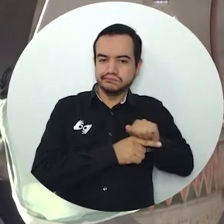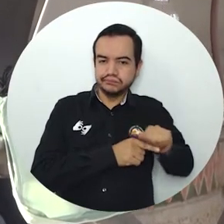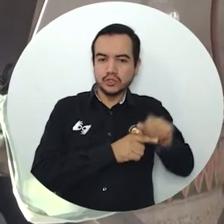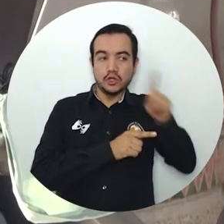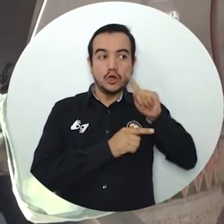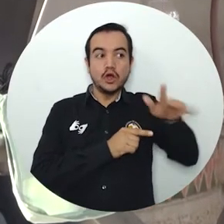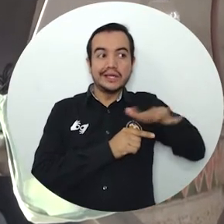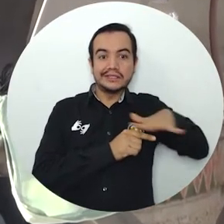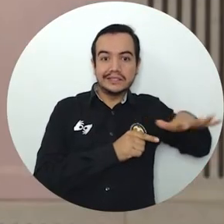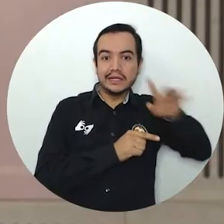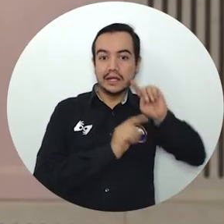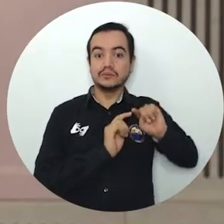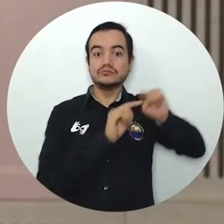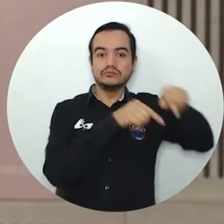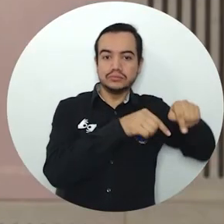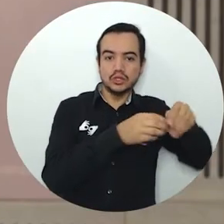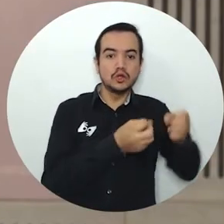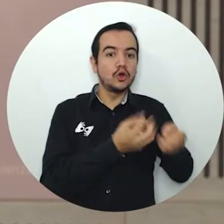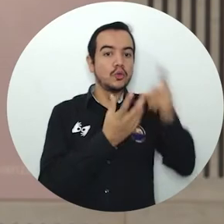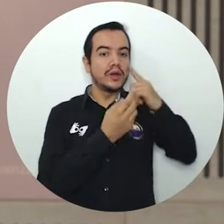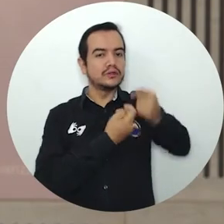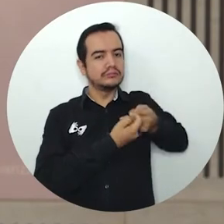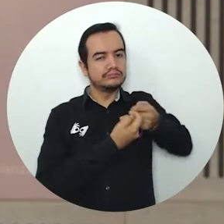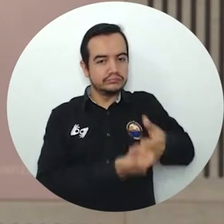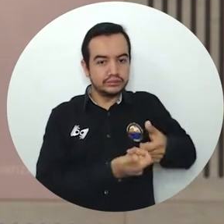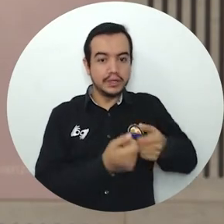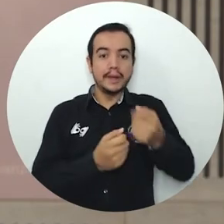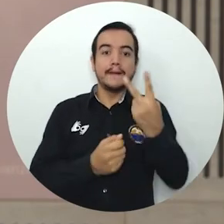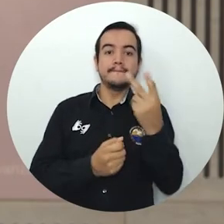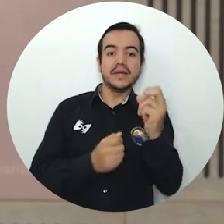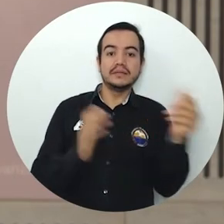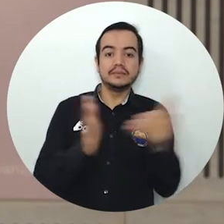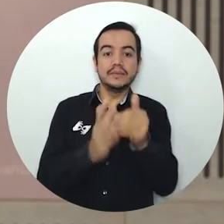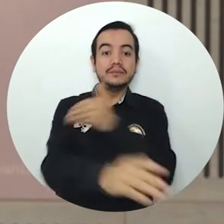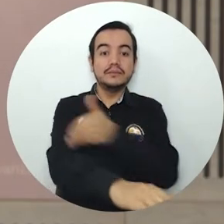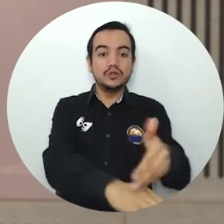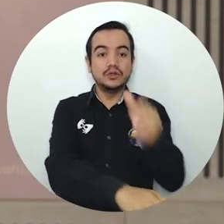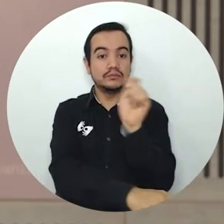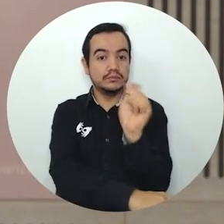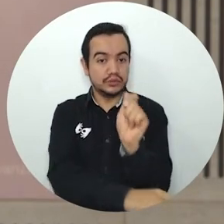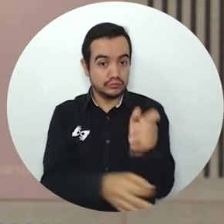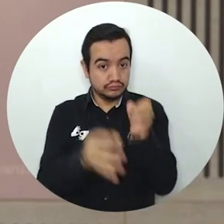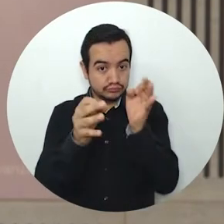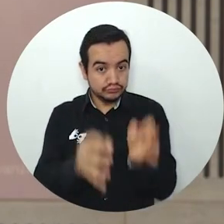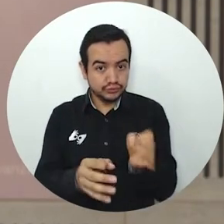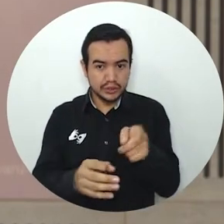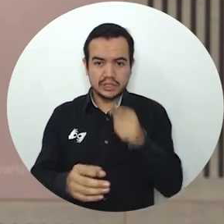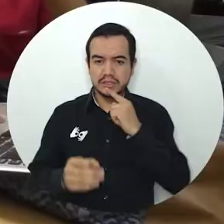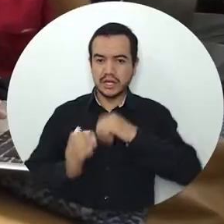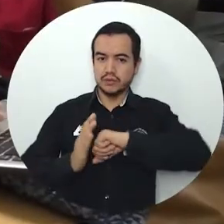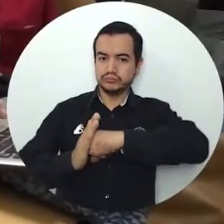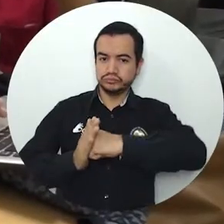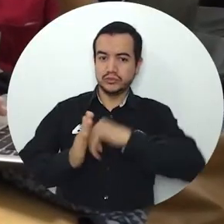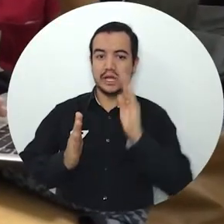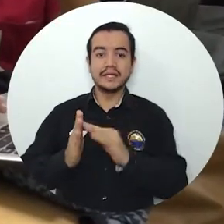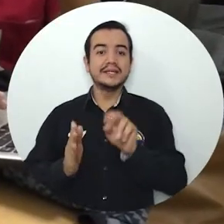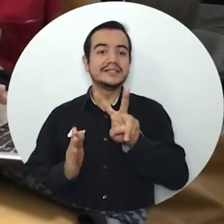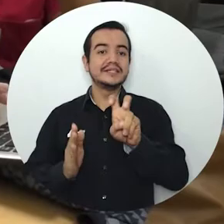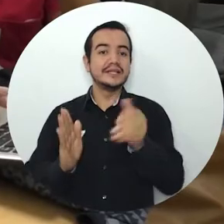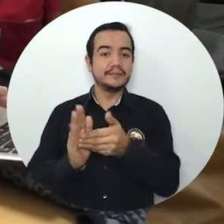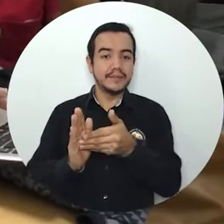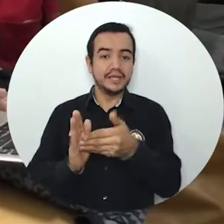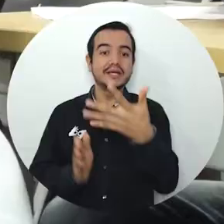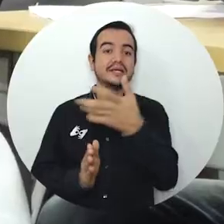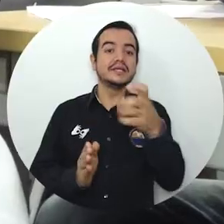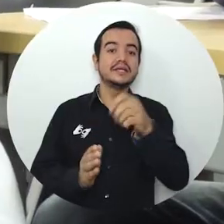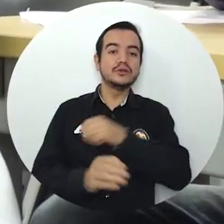de campo que quedaron pendientes. Se garantiza una inversión de cerca de 20 mil millones de pesos donde se mantienen sagradamente cerca de 7 mil 500